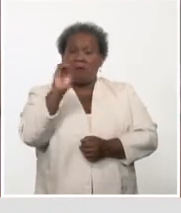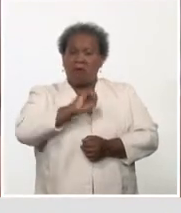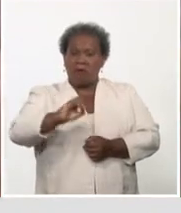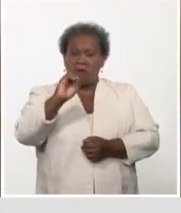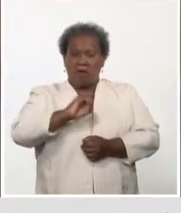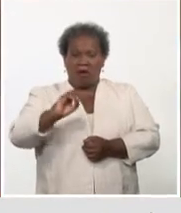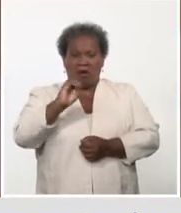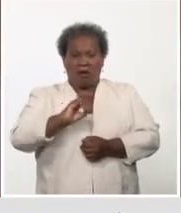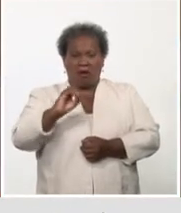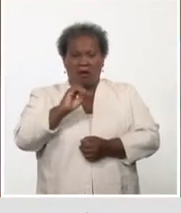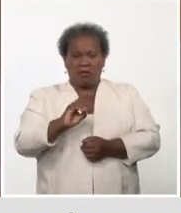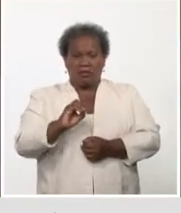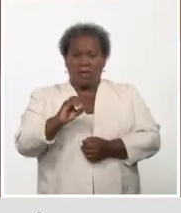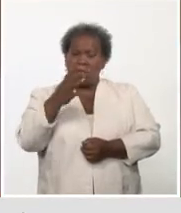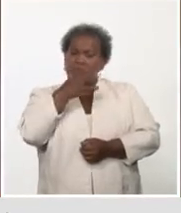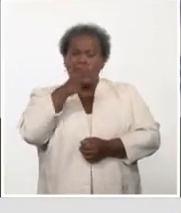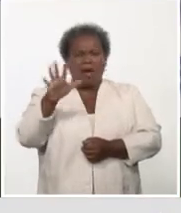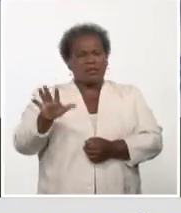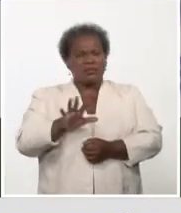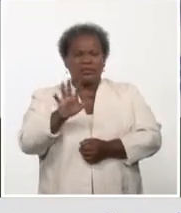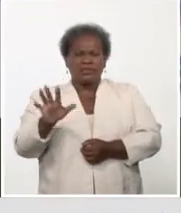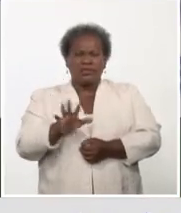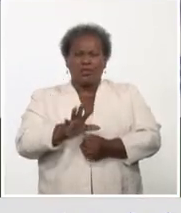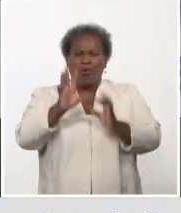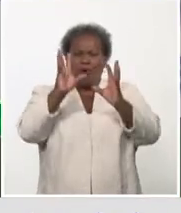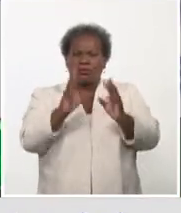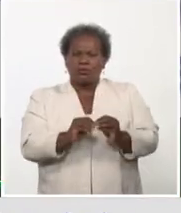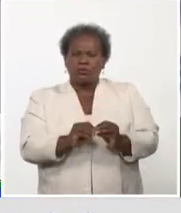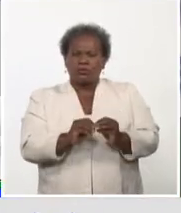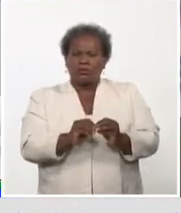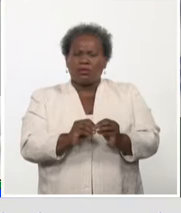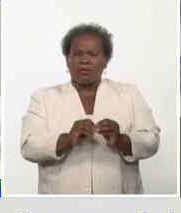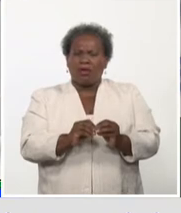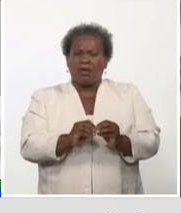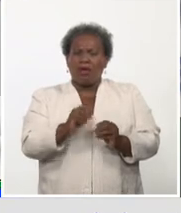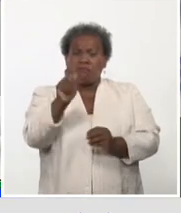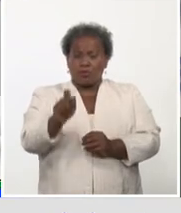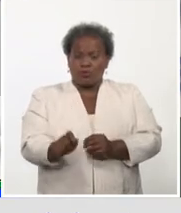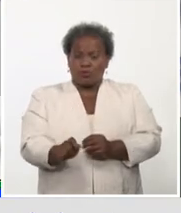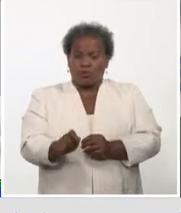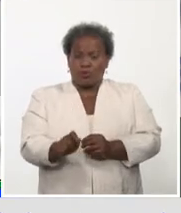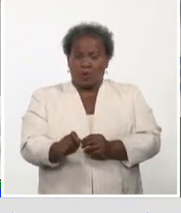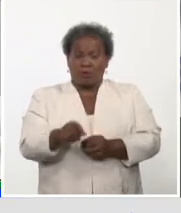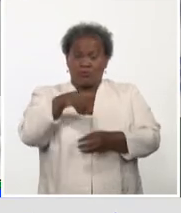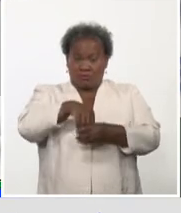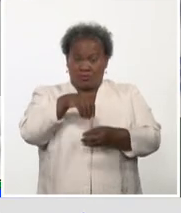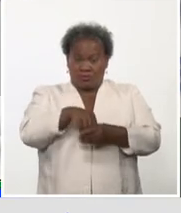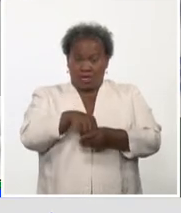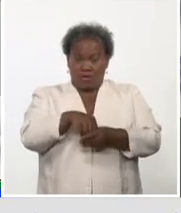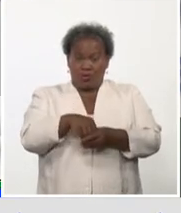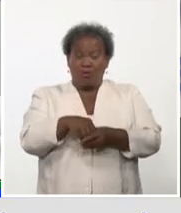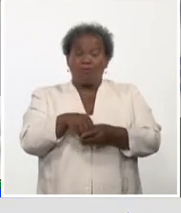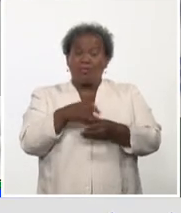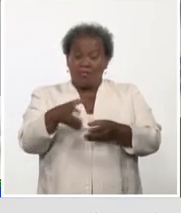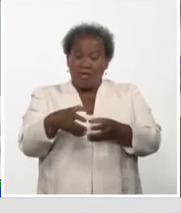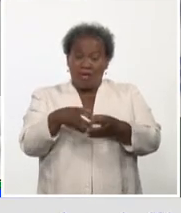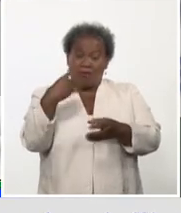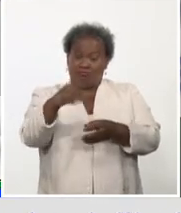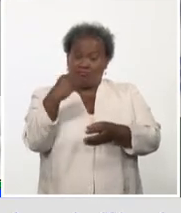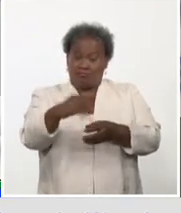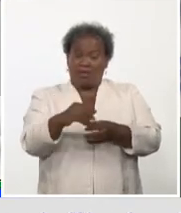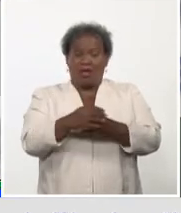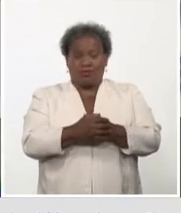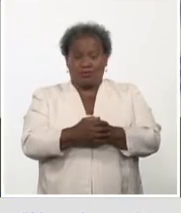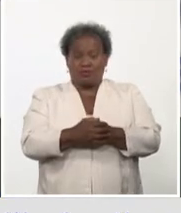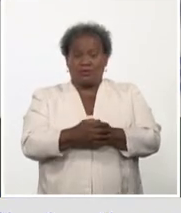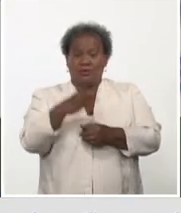similar en cuanto a la cantidad de personas, como se había hecho en las tres dosis de la vacuna, o